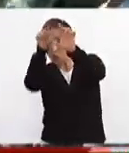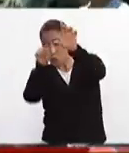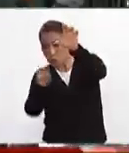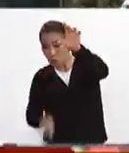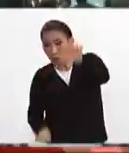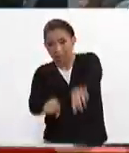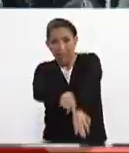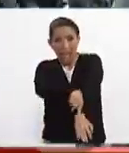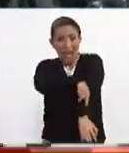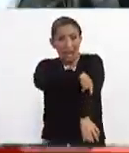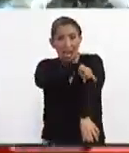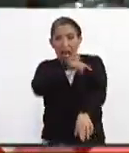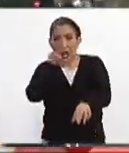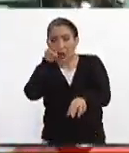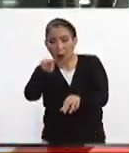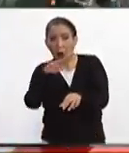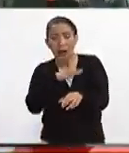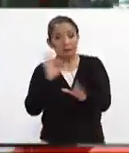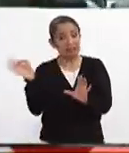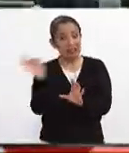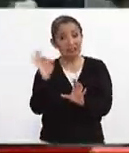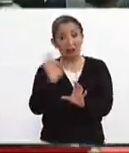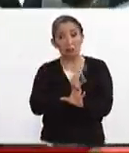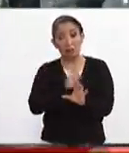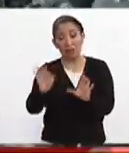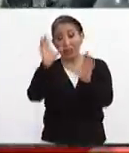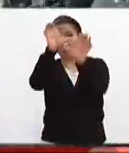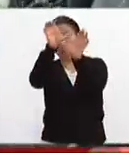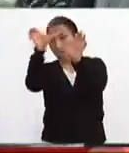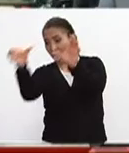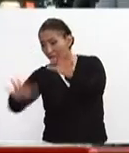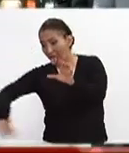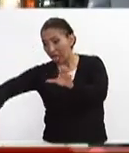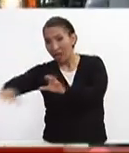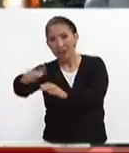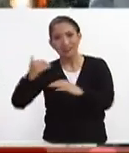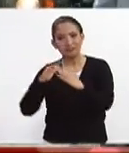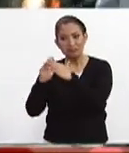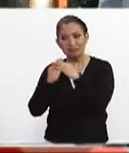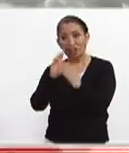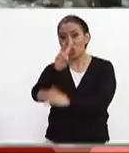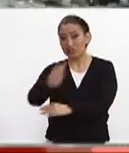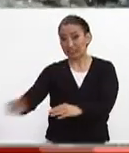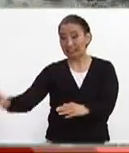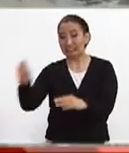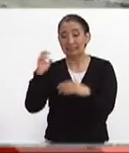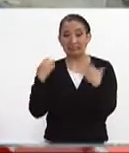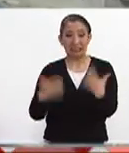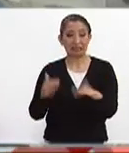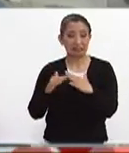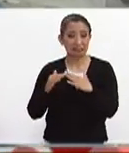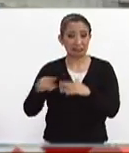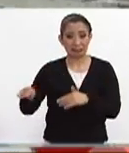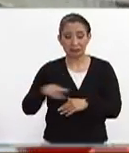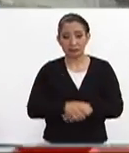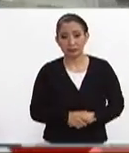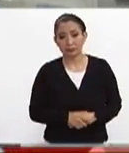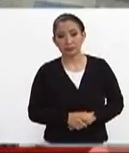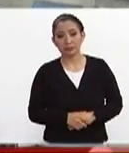en dado caso de desgarrarse pues podría llevarse de cerca de 200 de viviendas